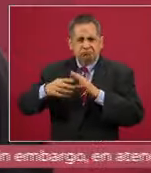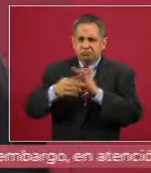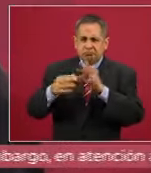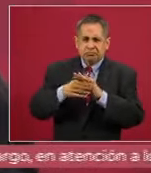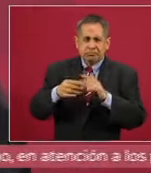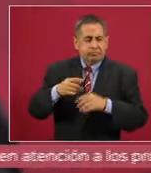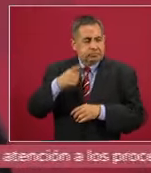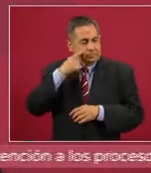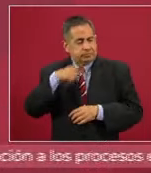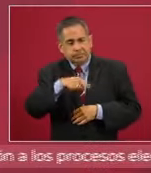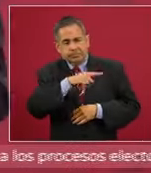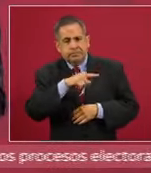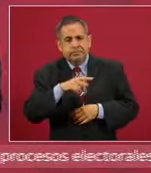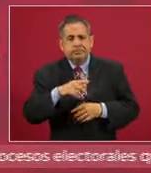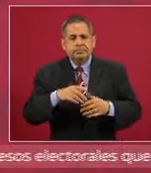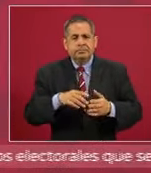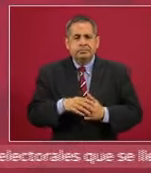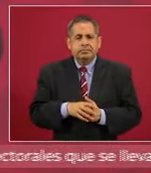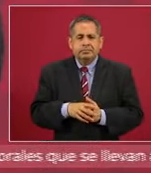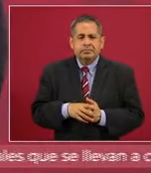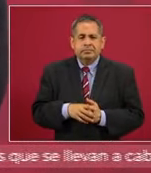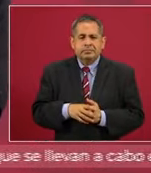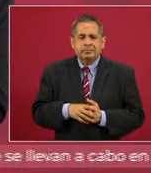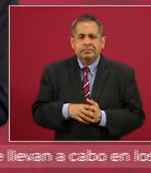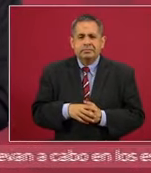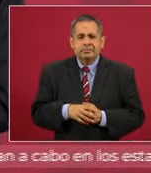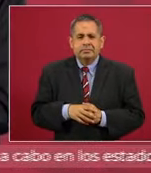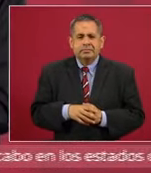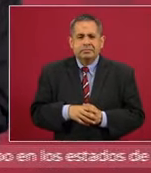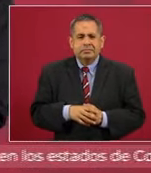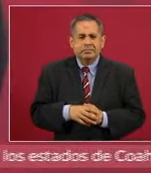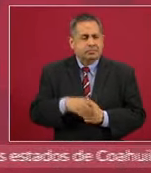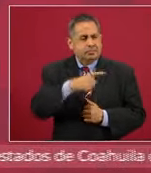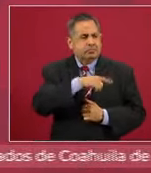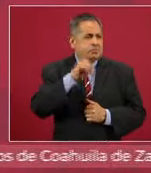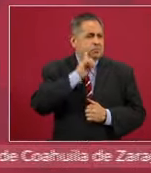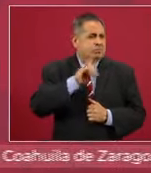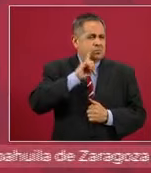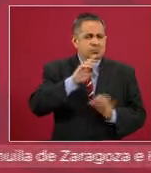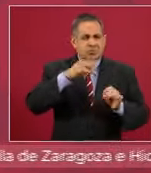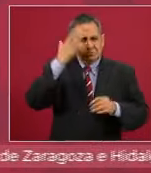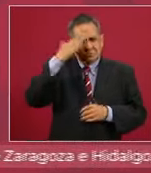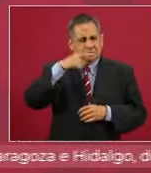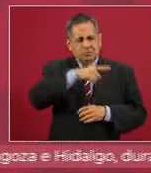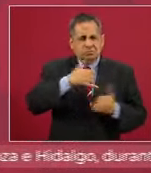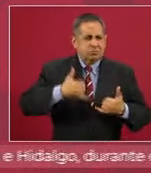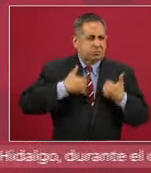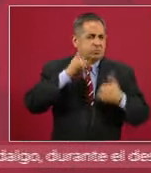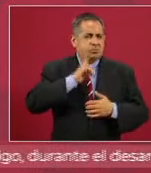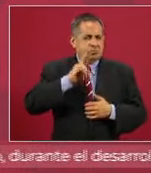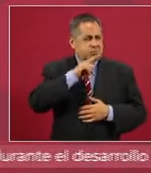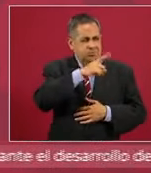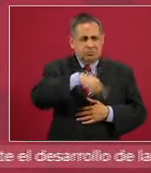señoras jóvenes o mujeres